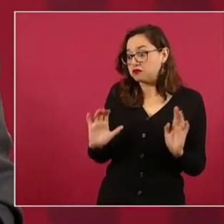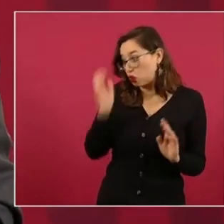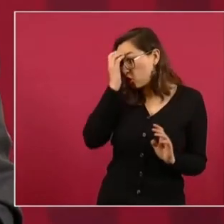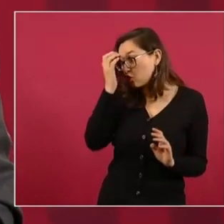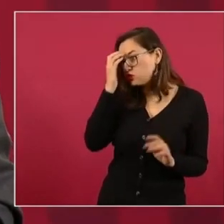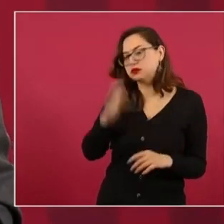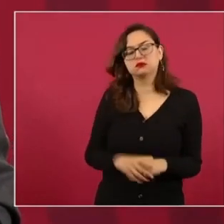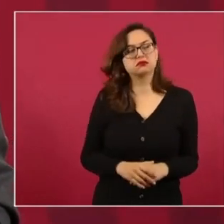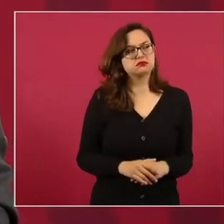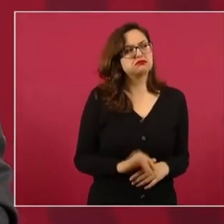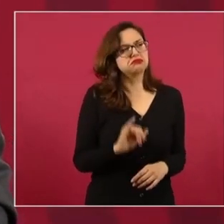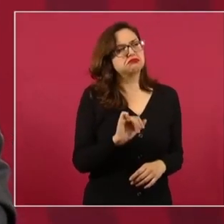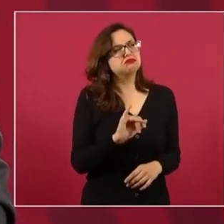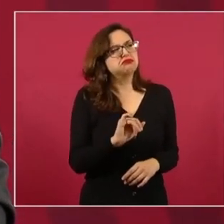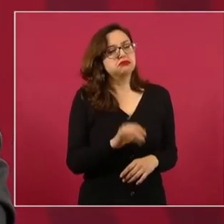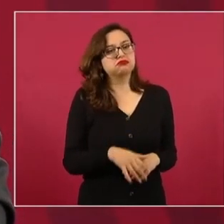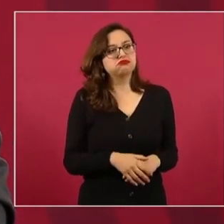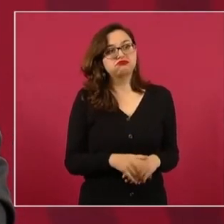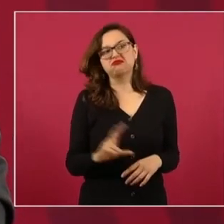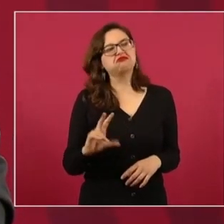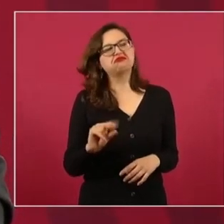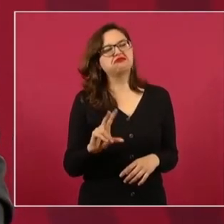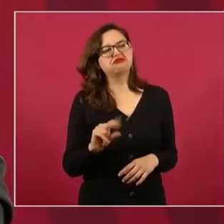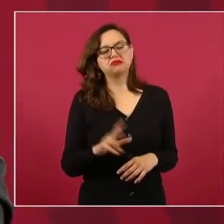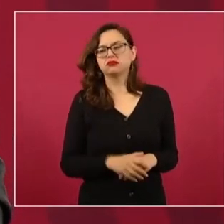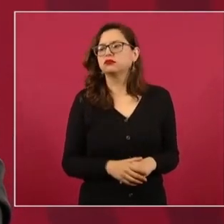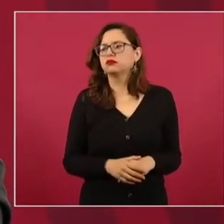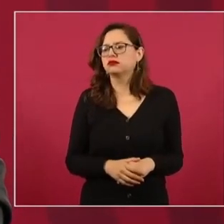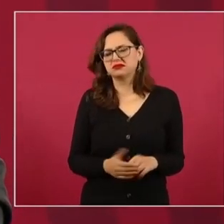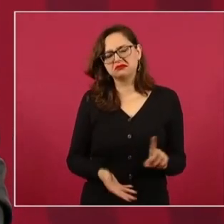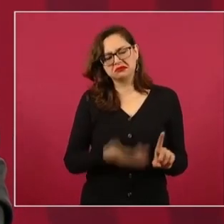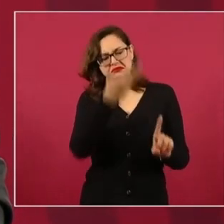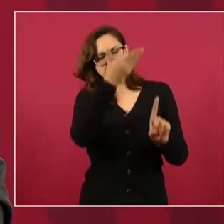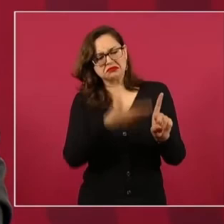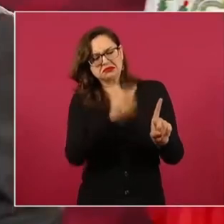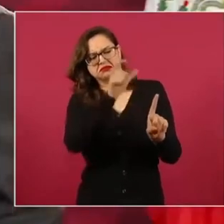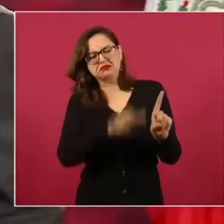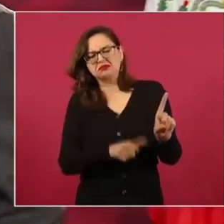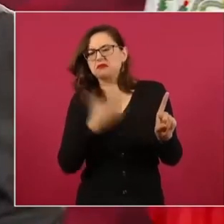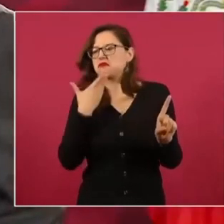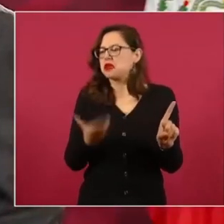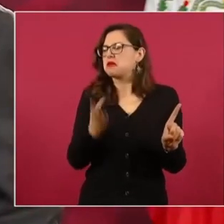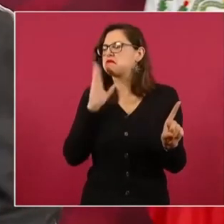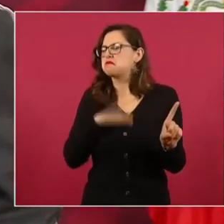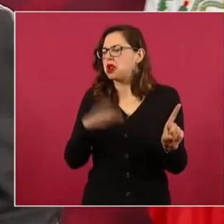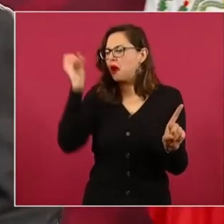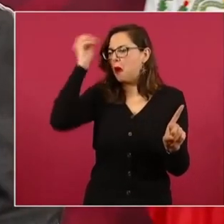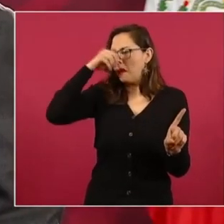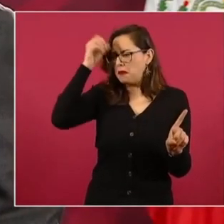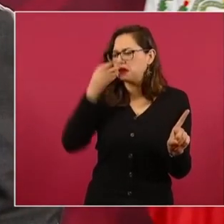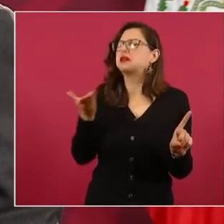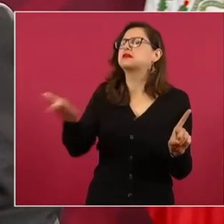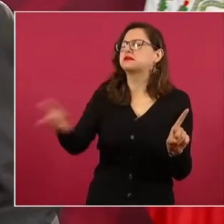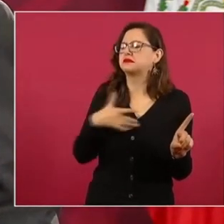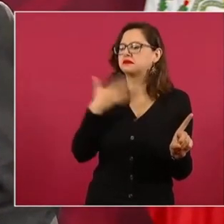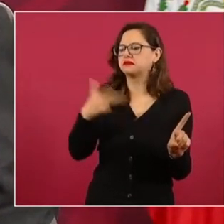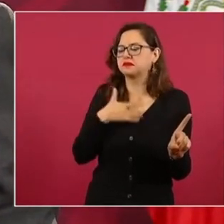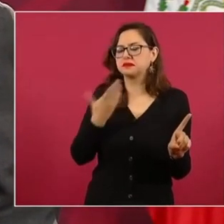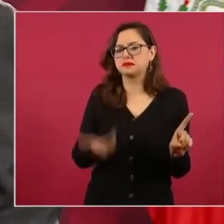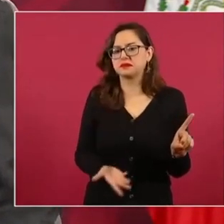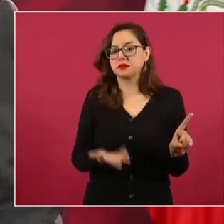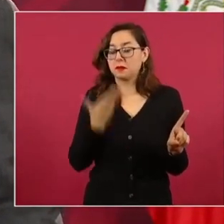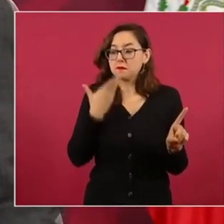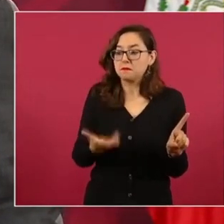sí, no. ¿Qué opinión tienes de ella o de él, buena,